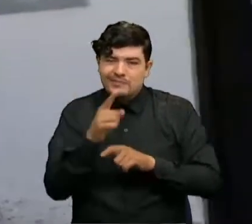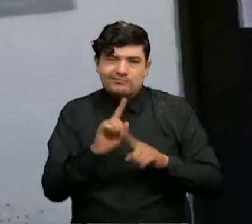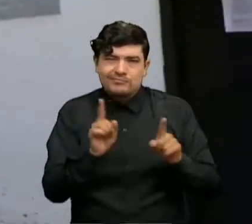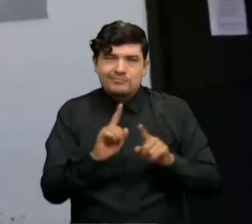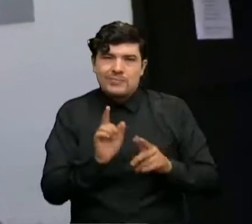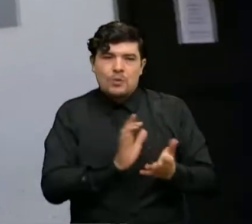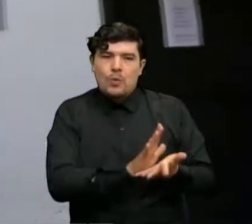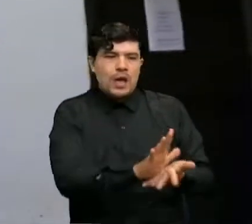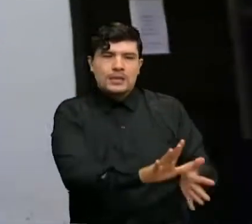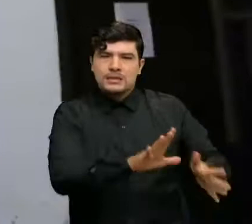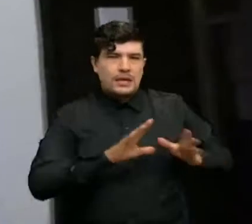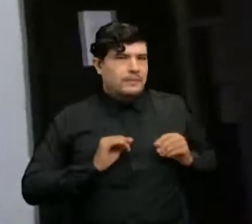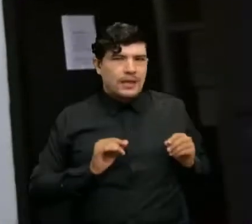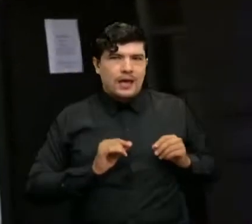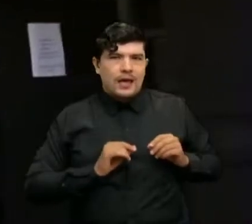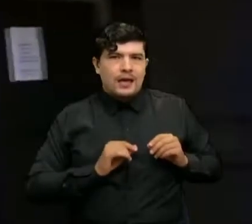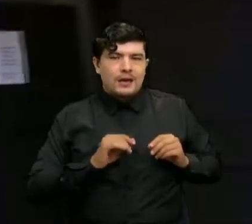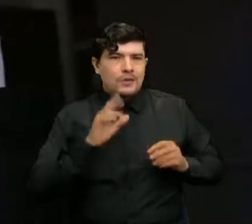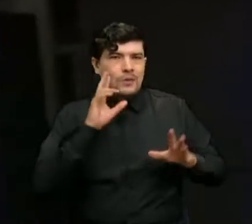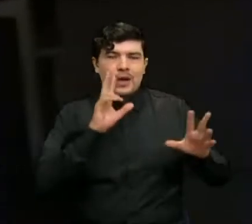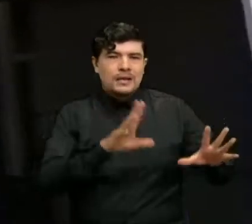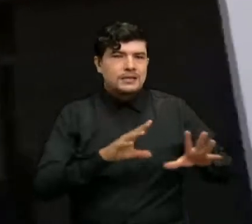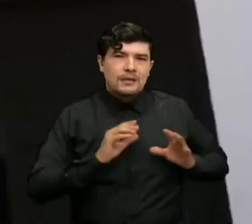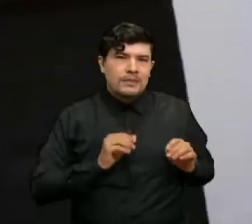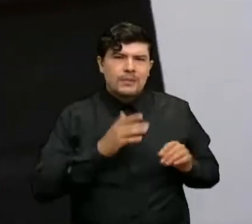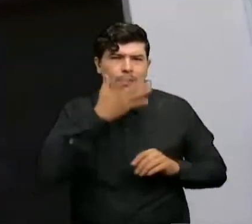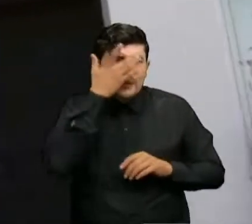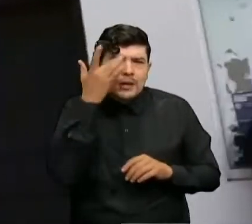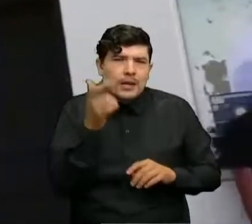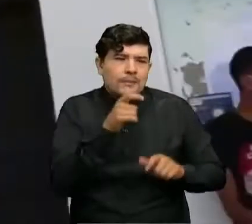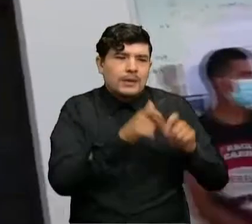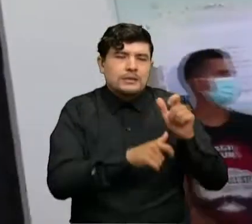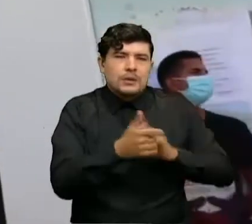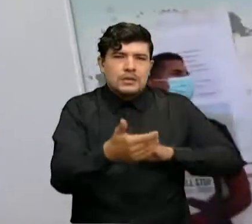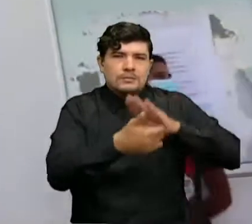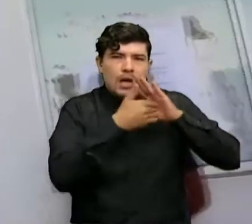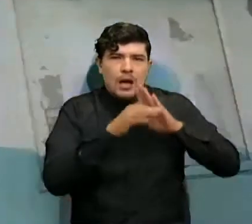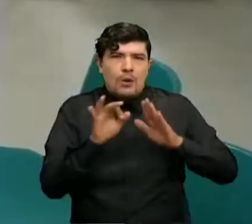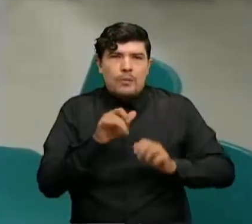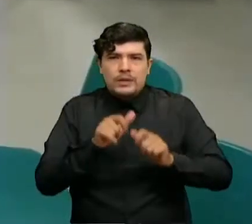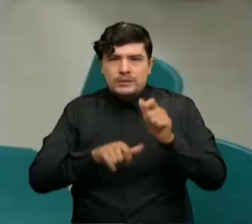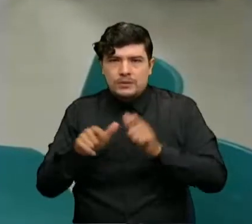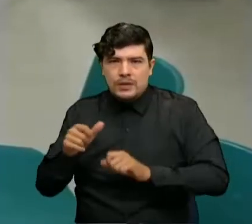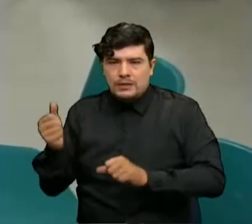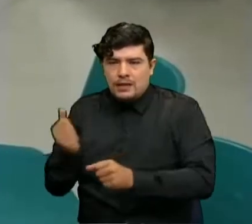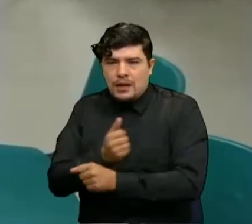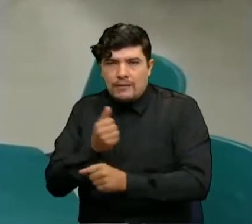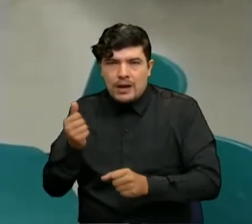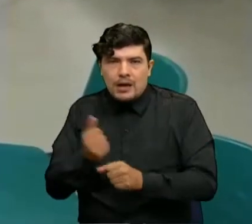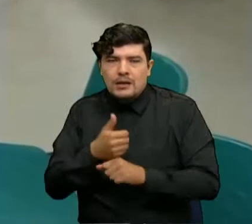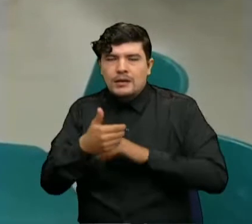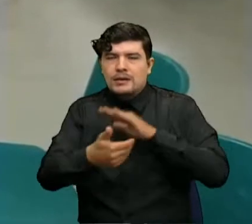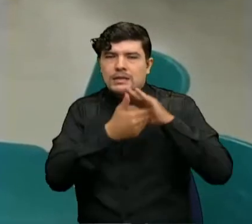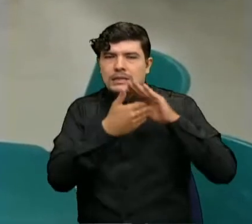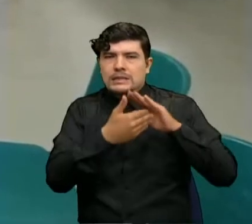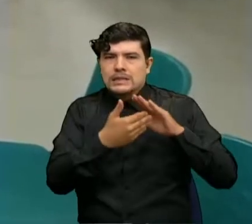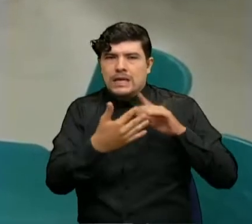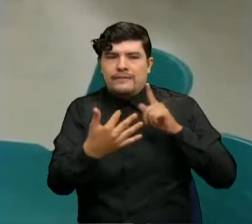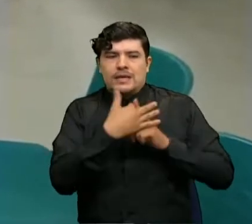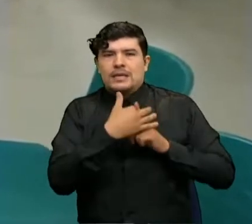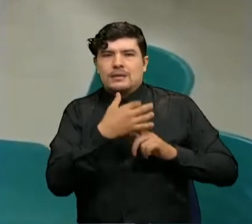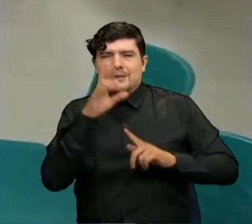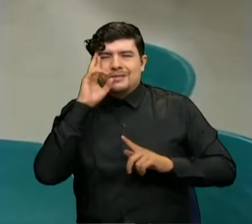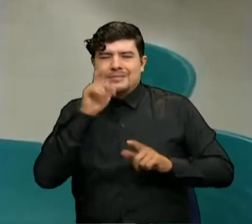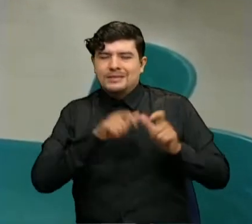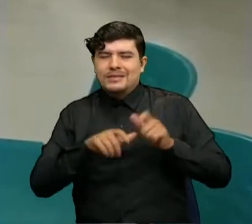ofertas laborales tras conocer de intimidaciones y agresiones denunciadas a la misión médica mientras estaban en servicio en ese lugar. En este sentido es